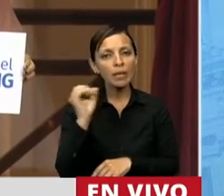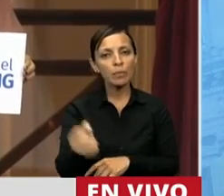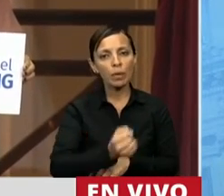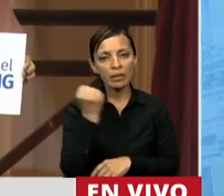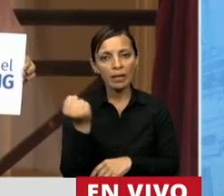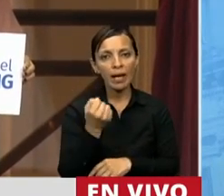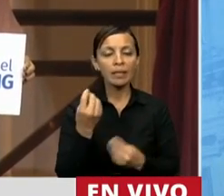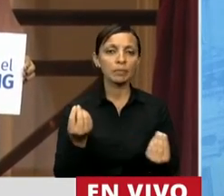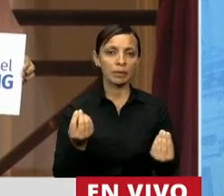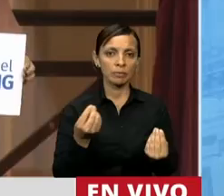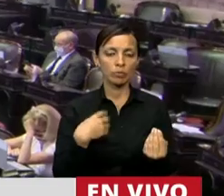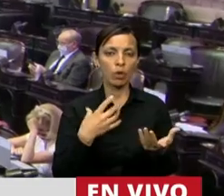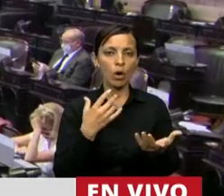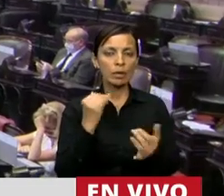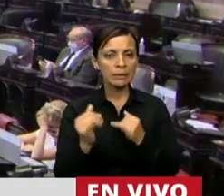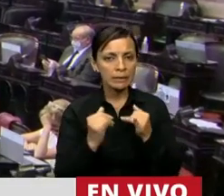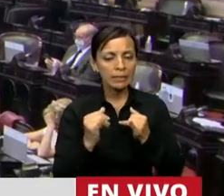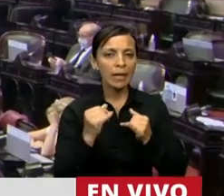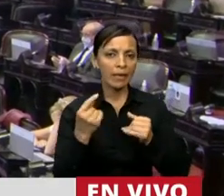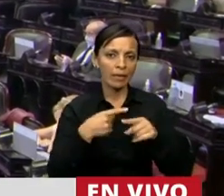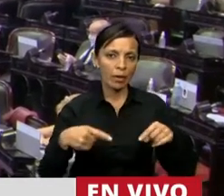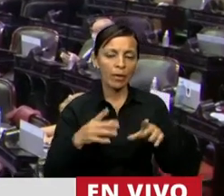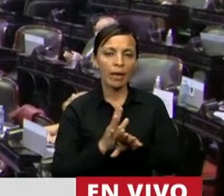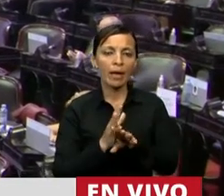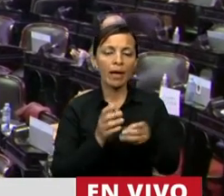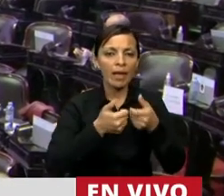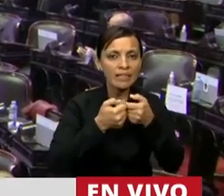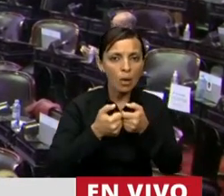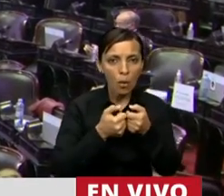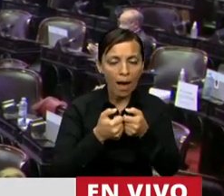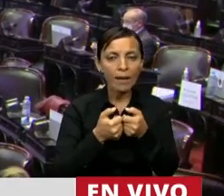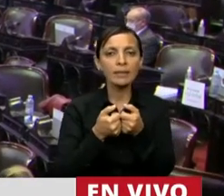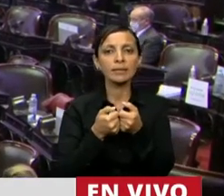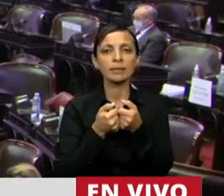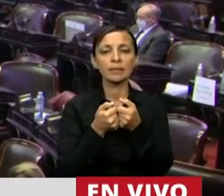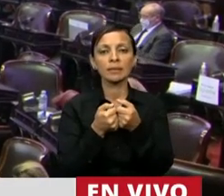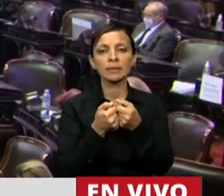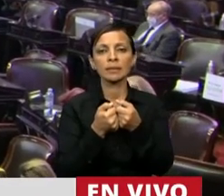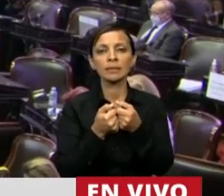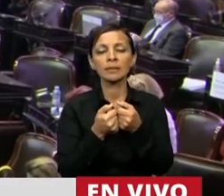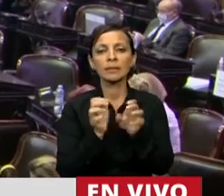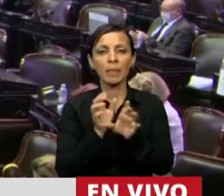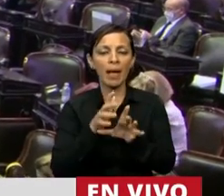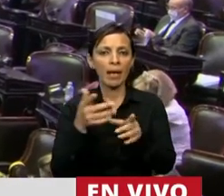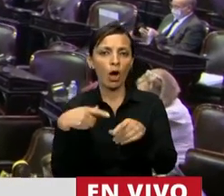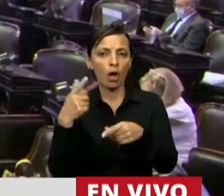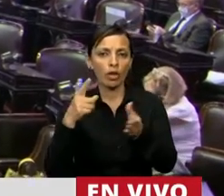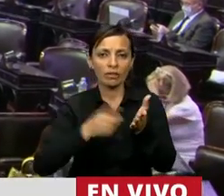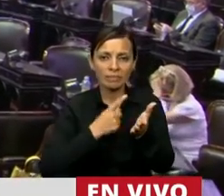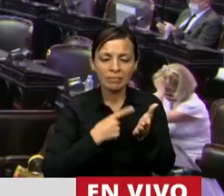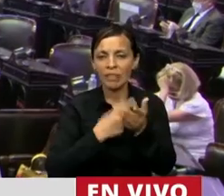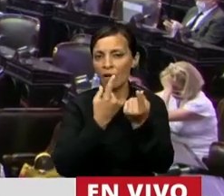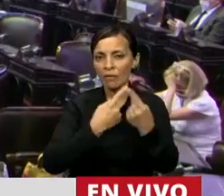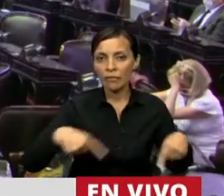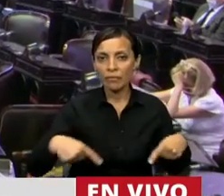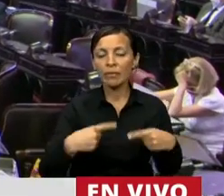porque pretenden incluir dentro de los teléfonos celulares, teléfonos inteligentes y otros